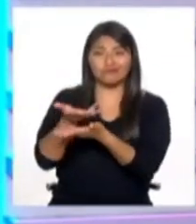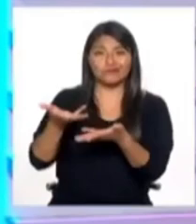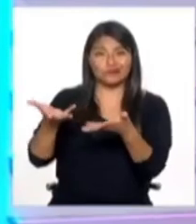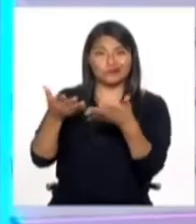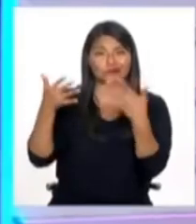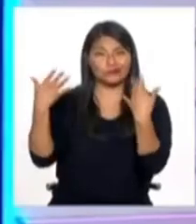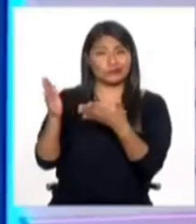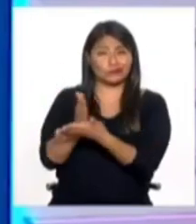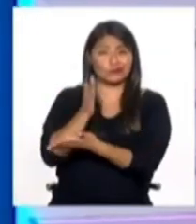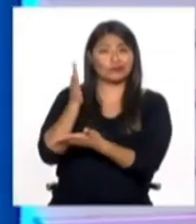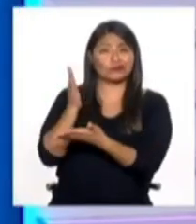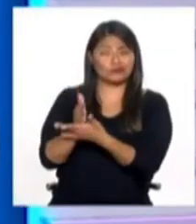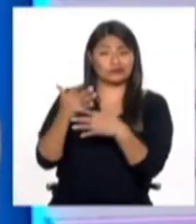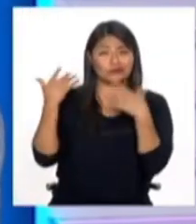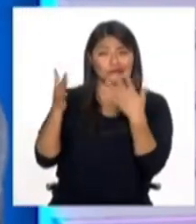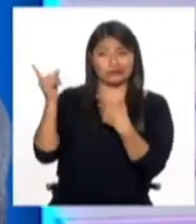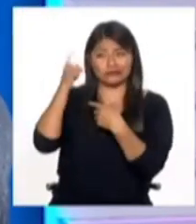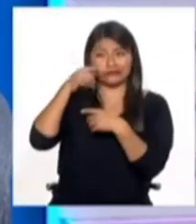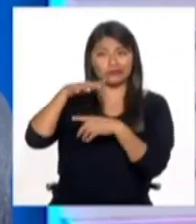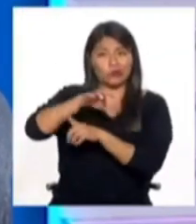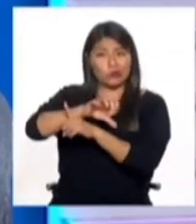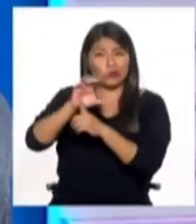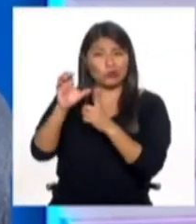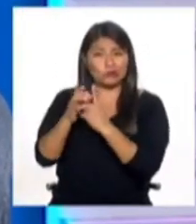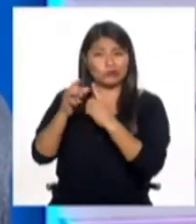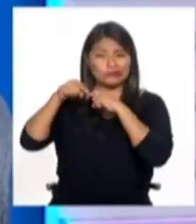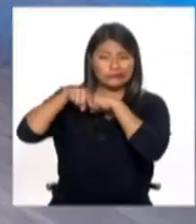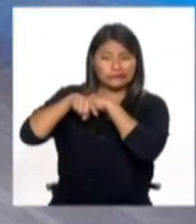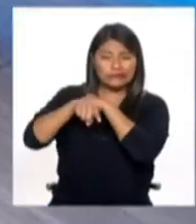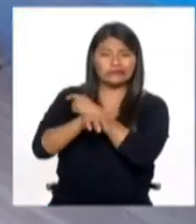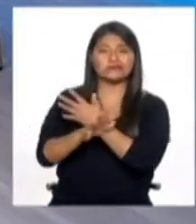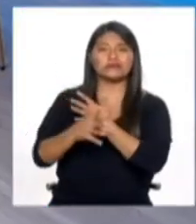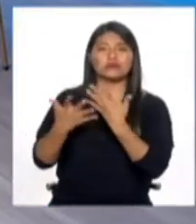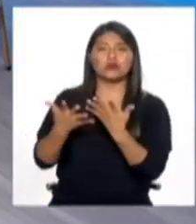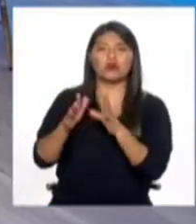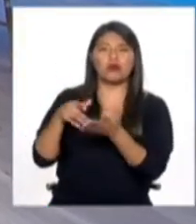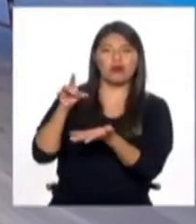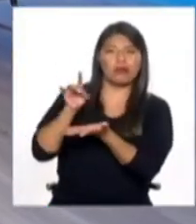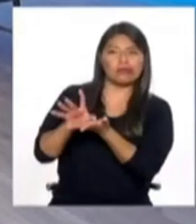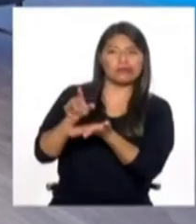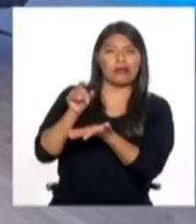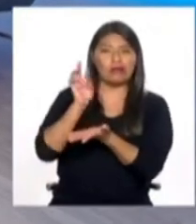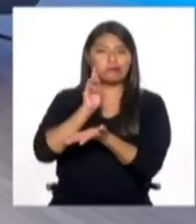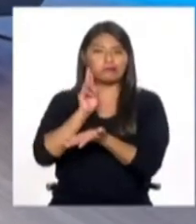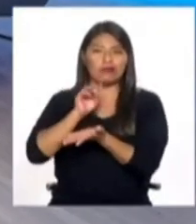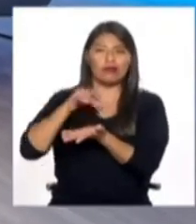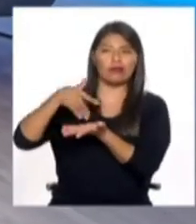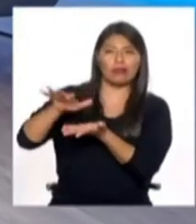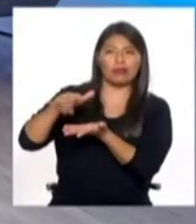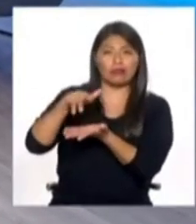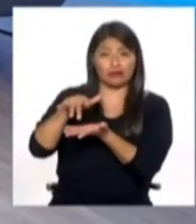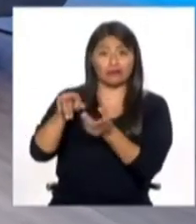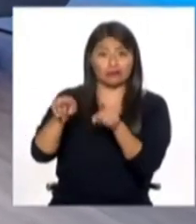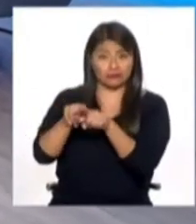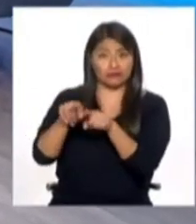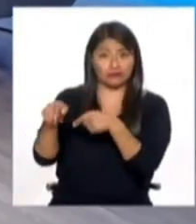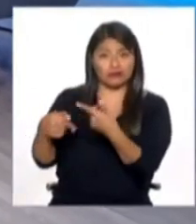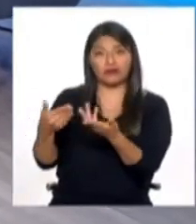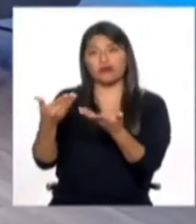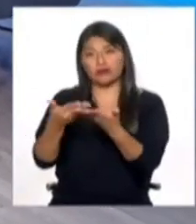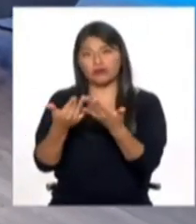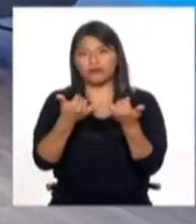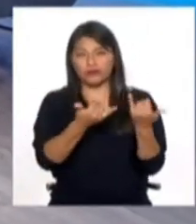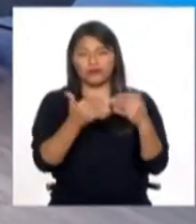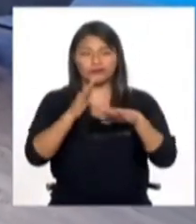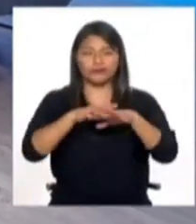tan internalizado en nuestra cultura, que es necesario justamente lo necesario que sea posible ponerle luces para obviamente dar las